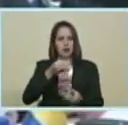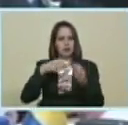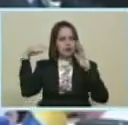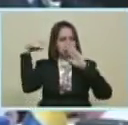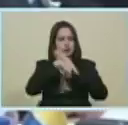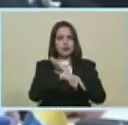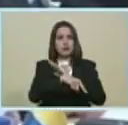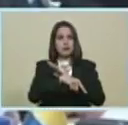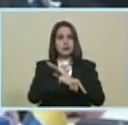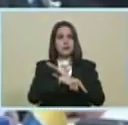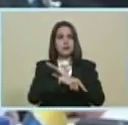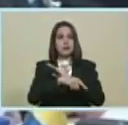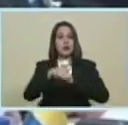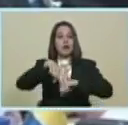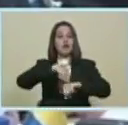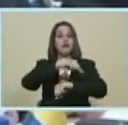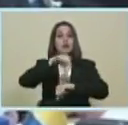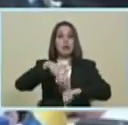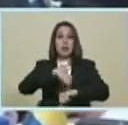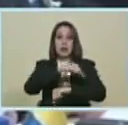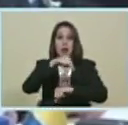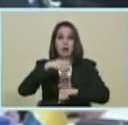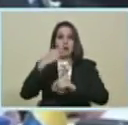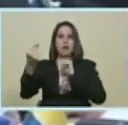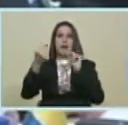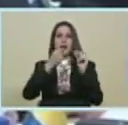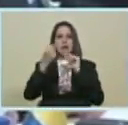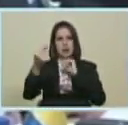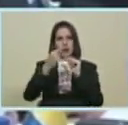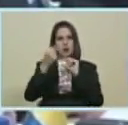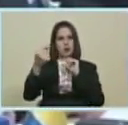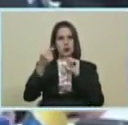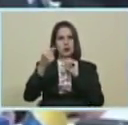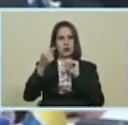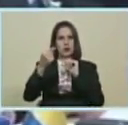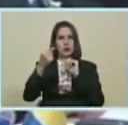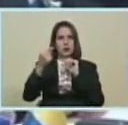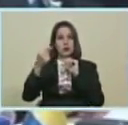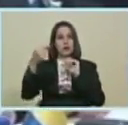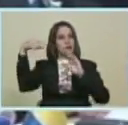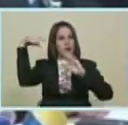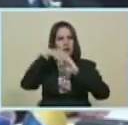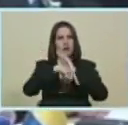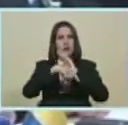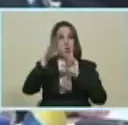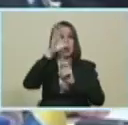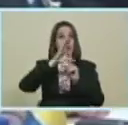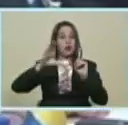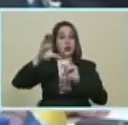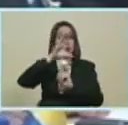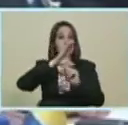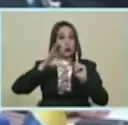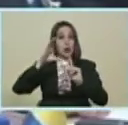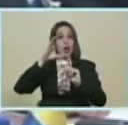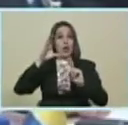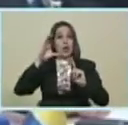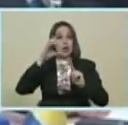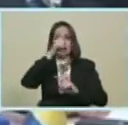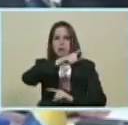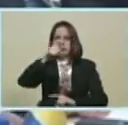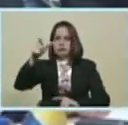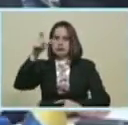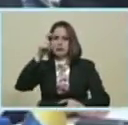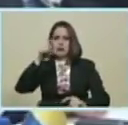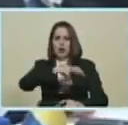Que es un tiempo Para el diálogo Para un diálogo Profundo De culturas De civilizaciones